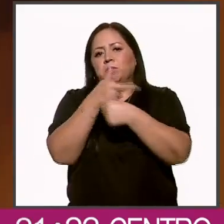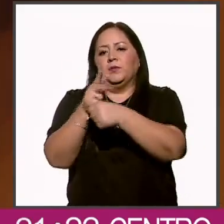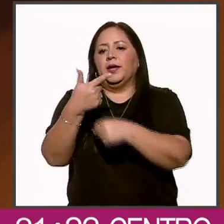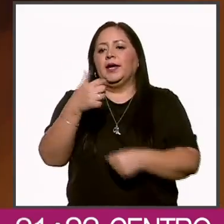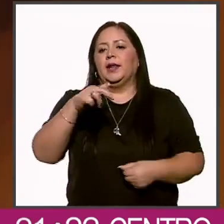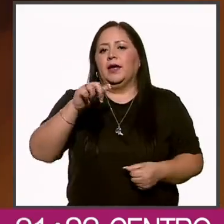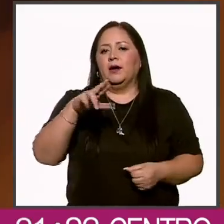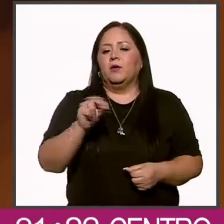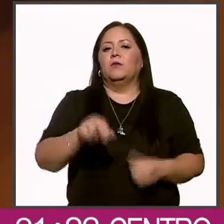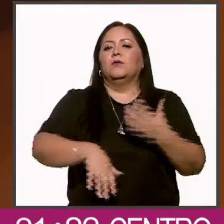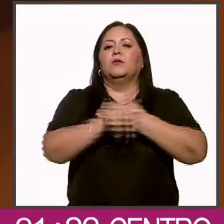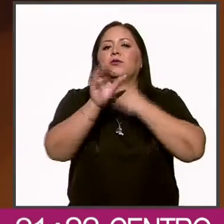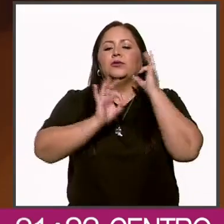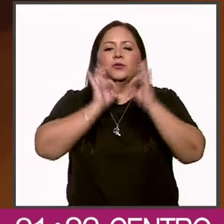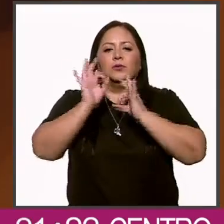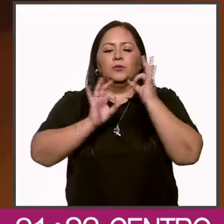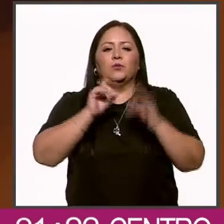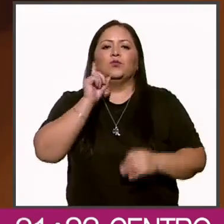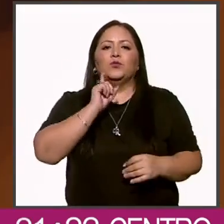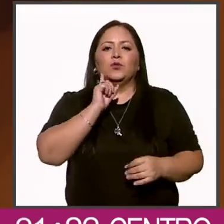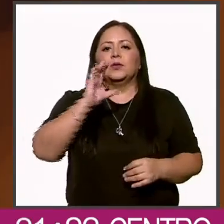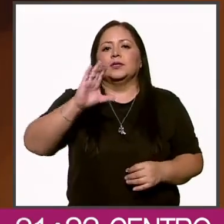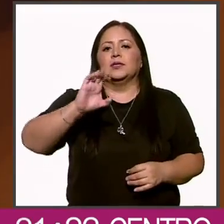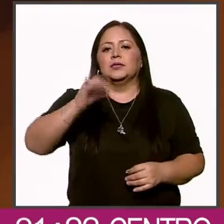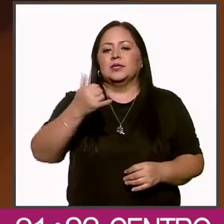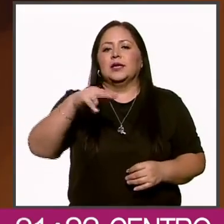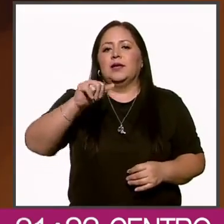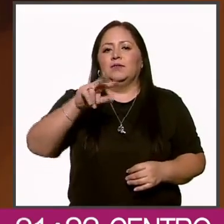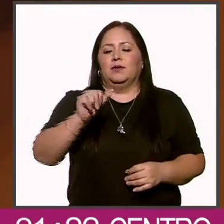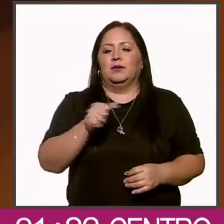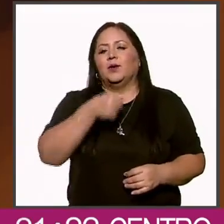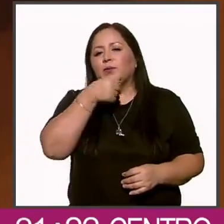Genaro González, 11 Noticias, Cecilia, Nava.